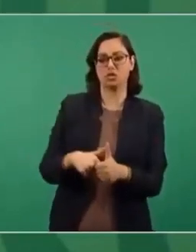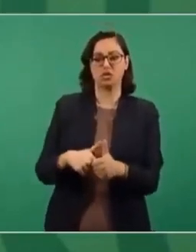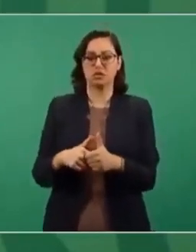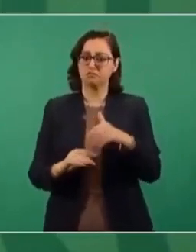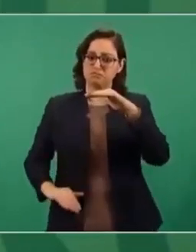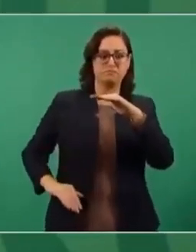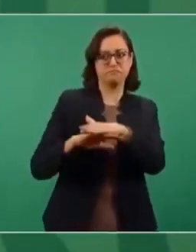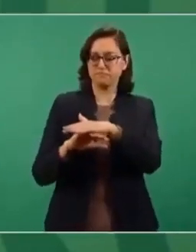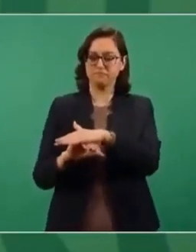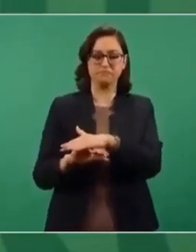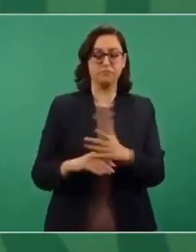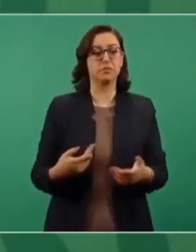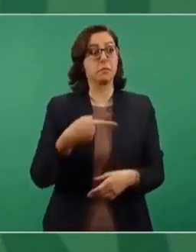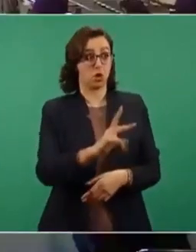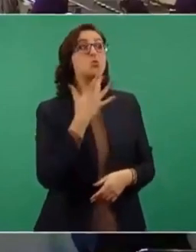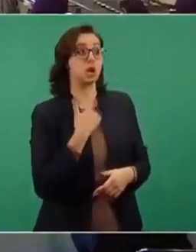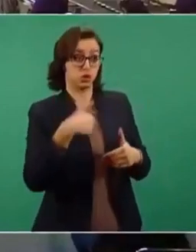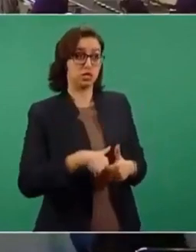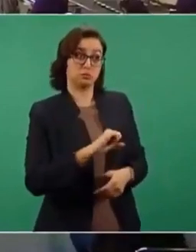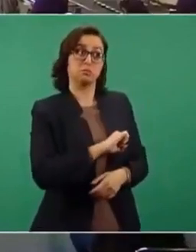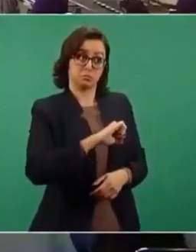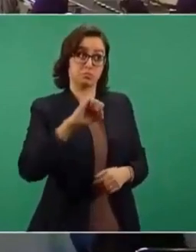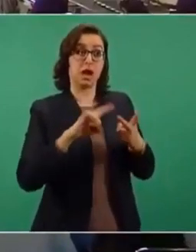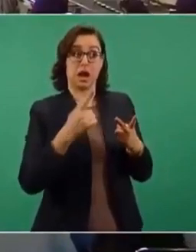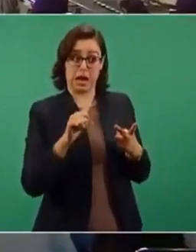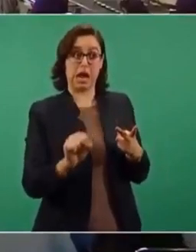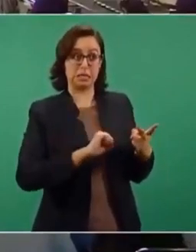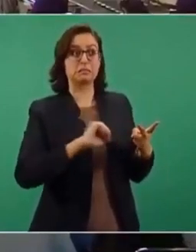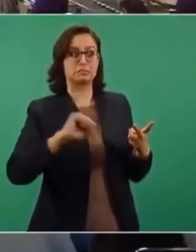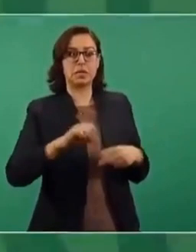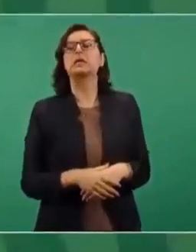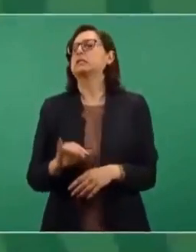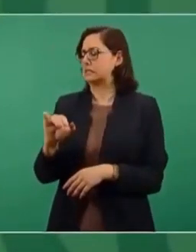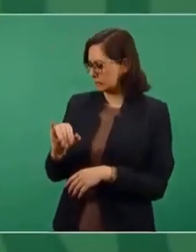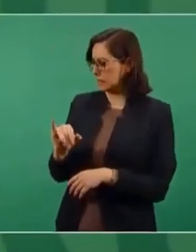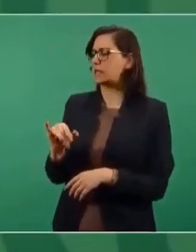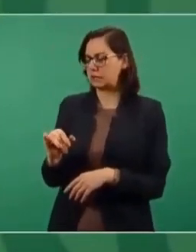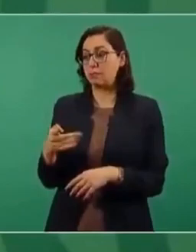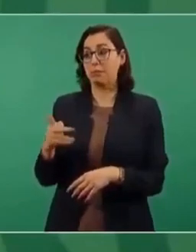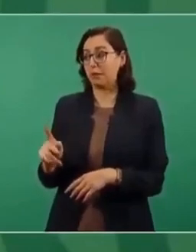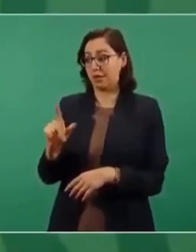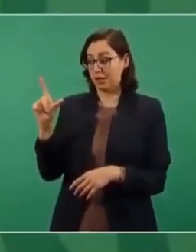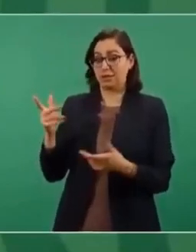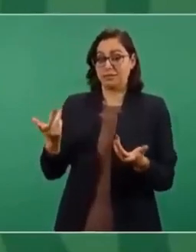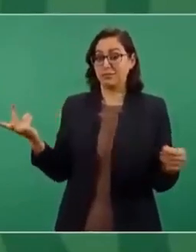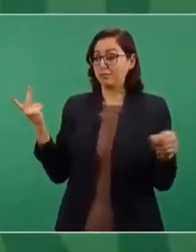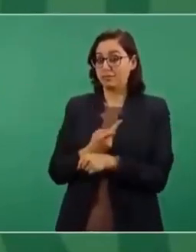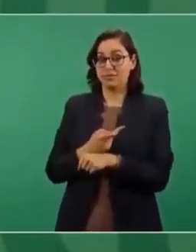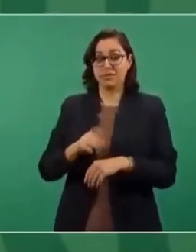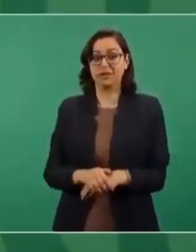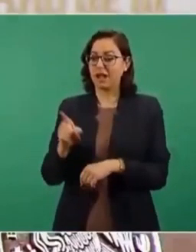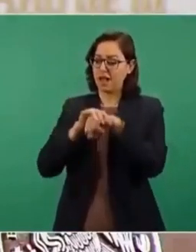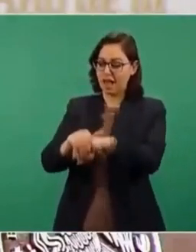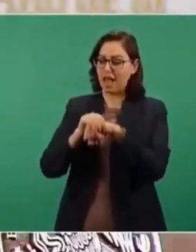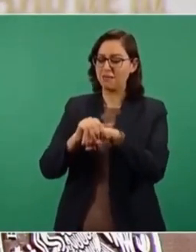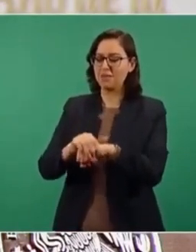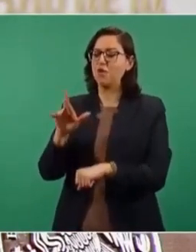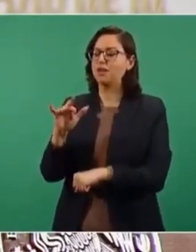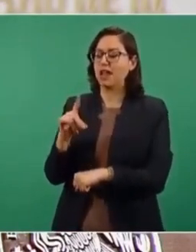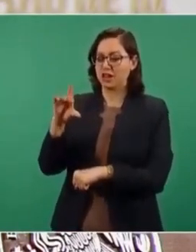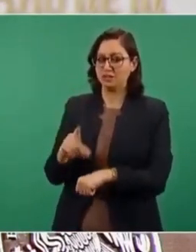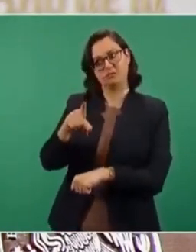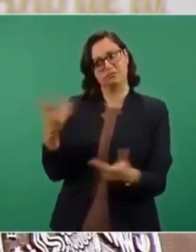un ancla. Sin embargo, ha subido, presidente, ha subido el precio de gasolina y del gas también. Sí, pero porque hay especulación, se pasan, como diría nuestro amigo Schiffy,